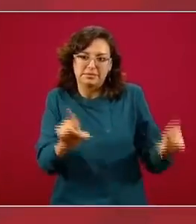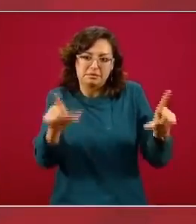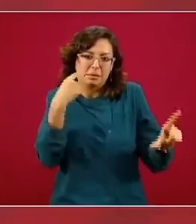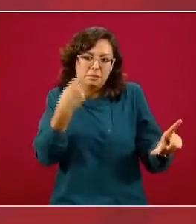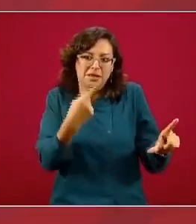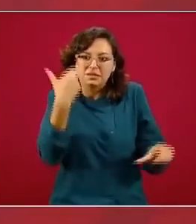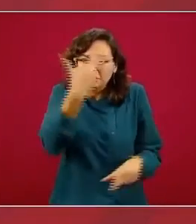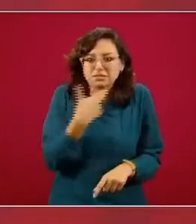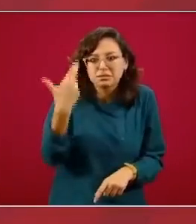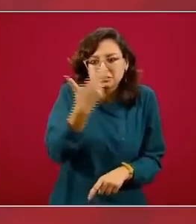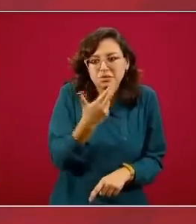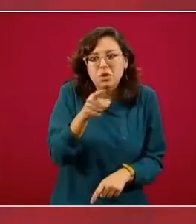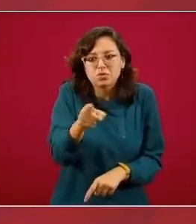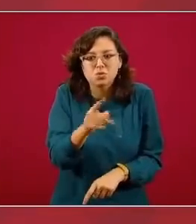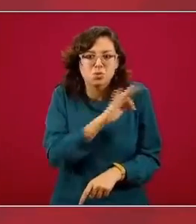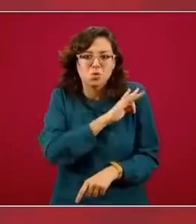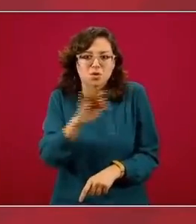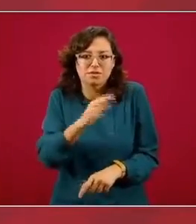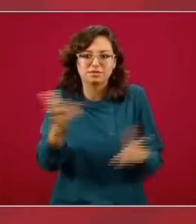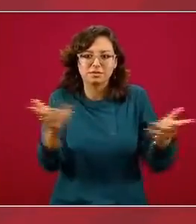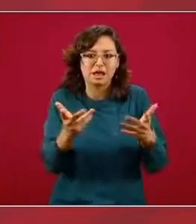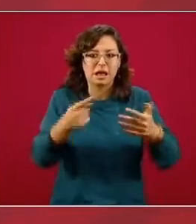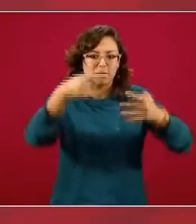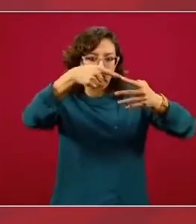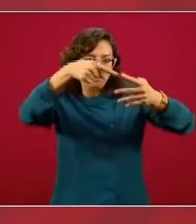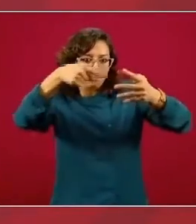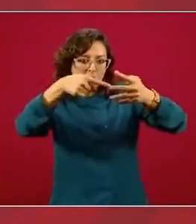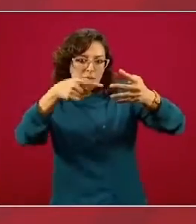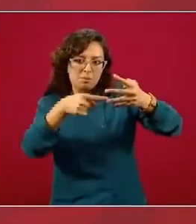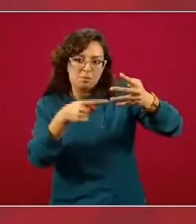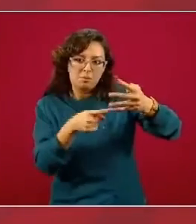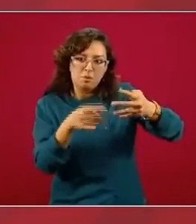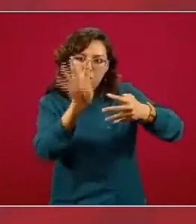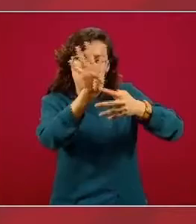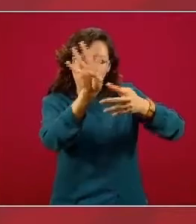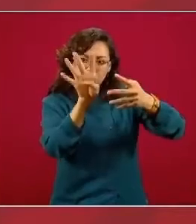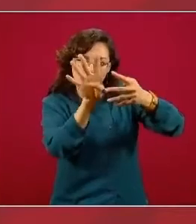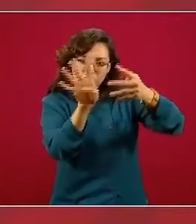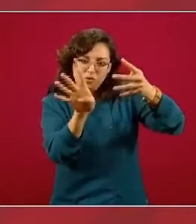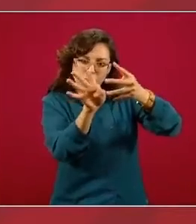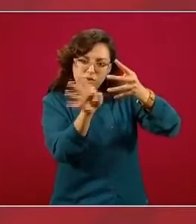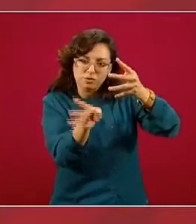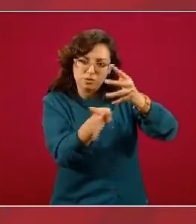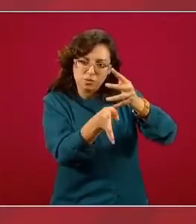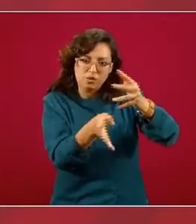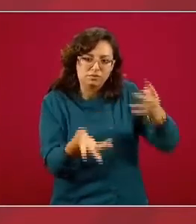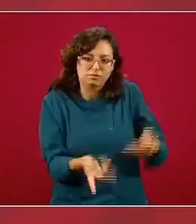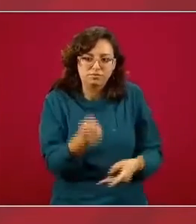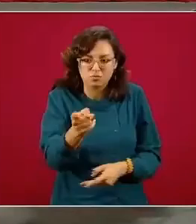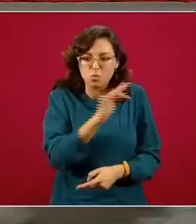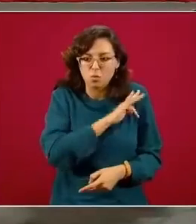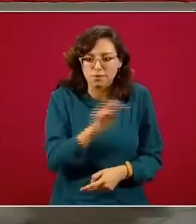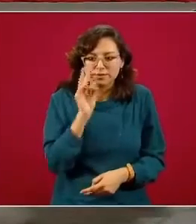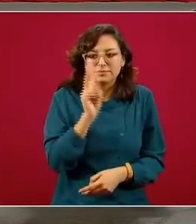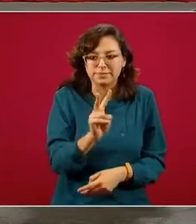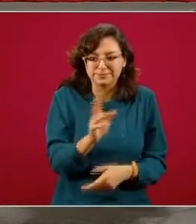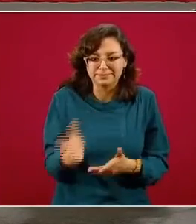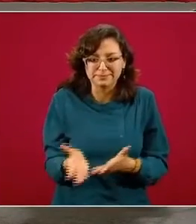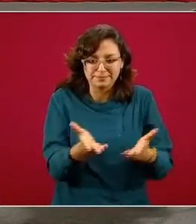que quisiera ver cada uno de los umbrales de los puntos de corte que cambian donde cambia el semáforo